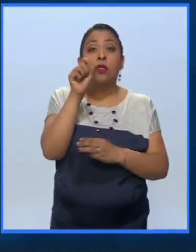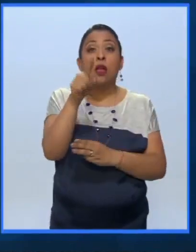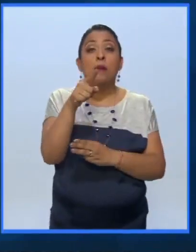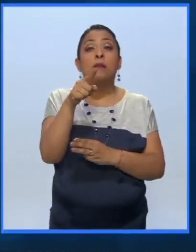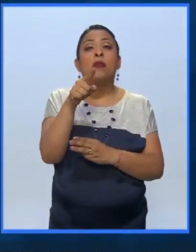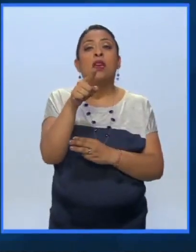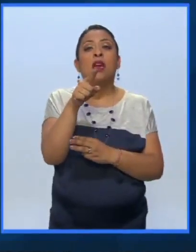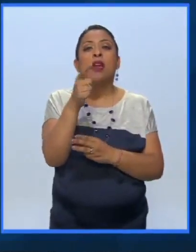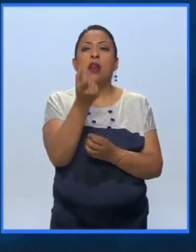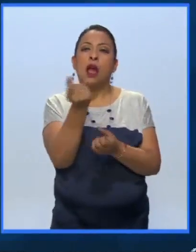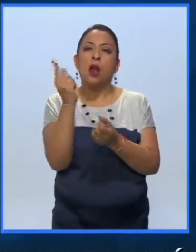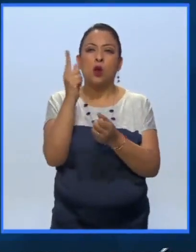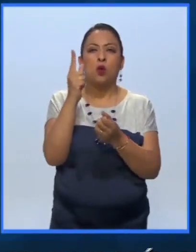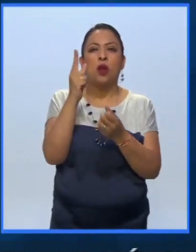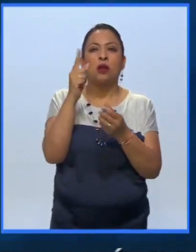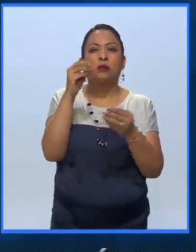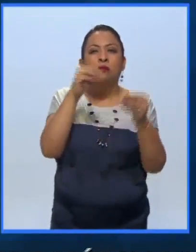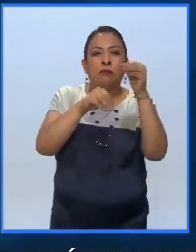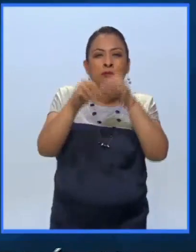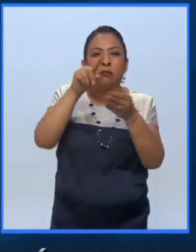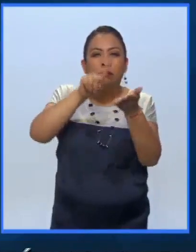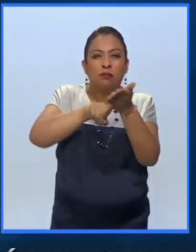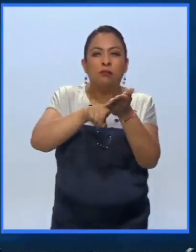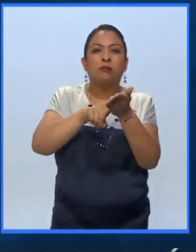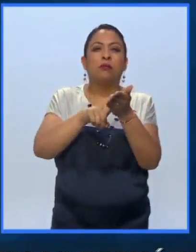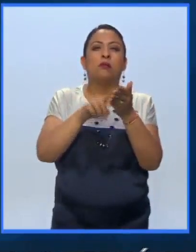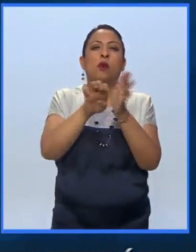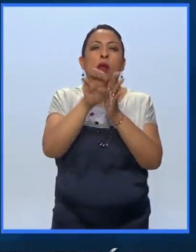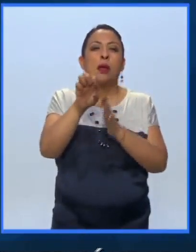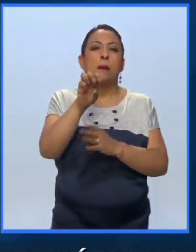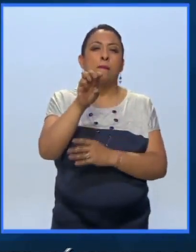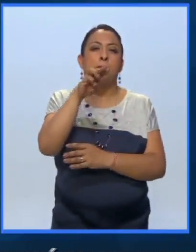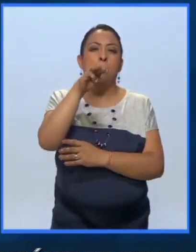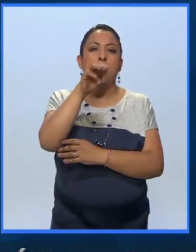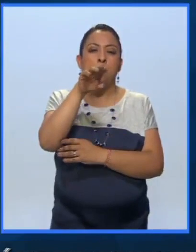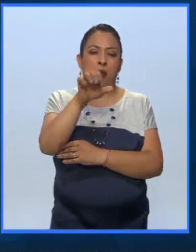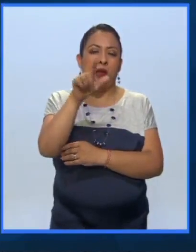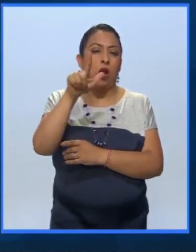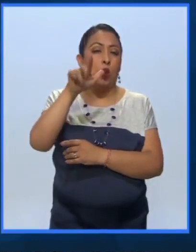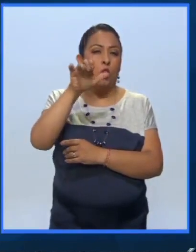guiños a algunas de sus piezas emblemáticas como Mamá, de Luis Burgó.